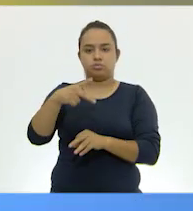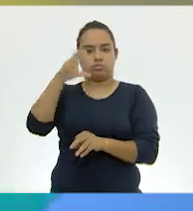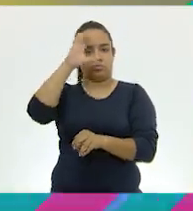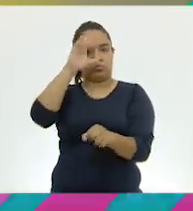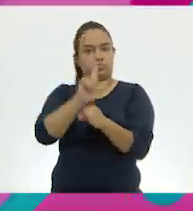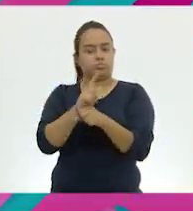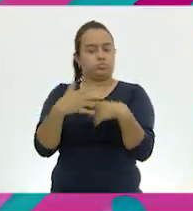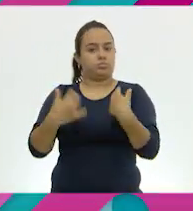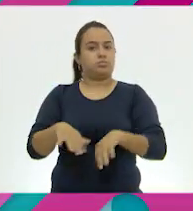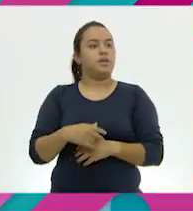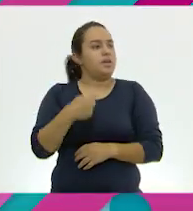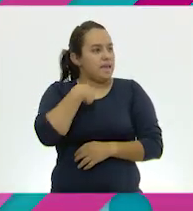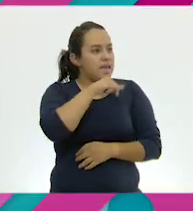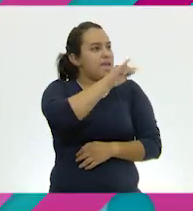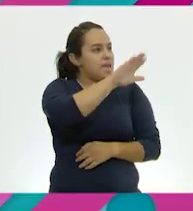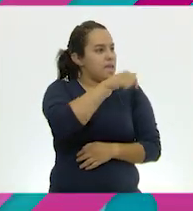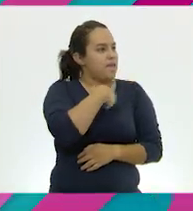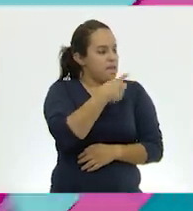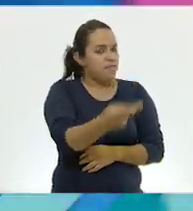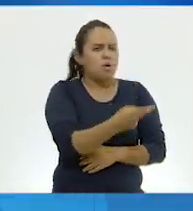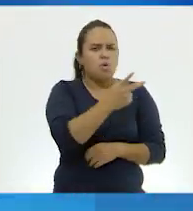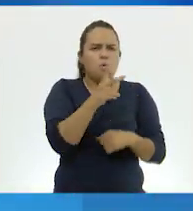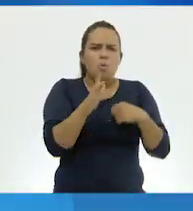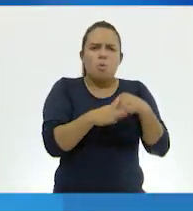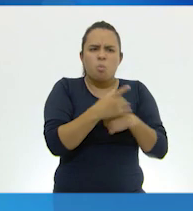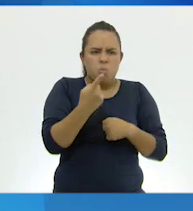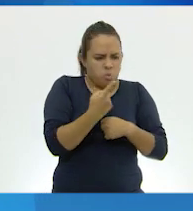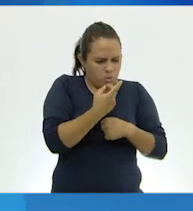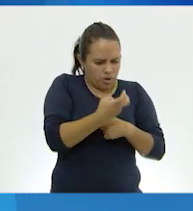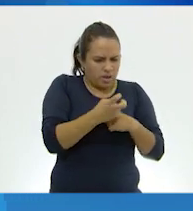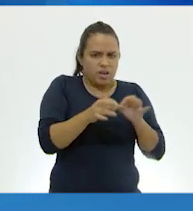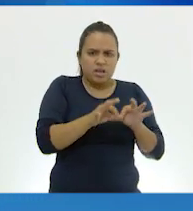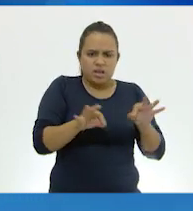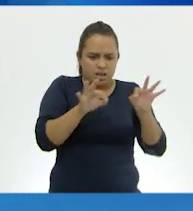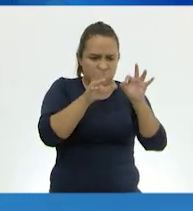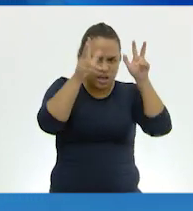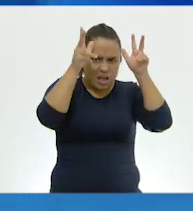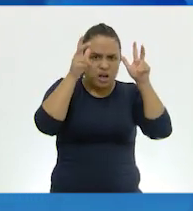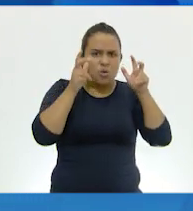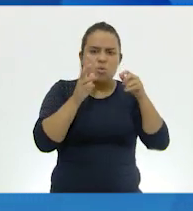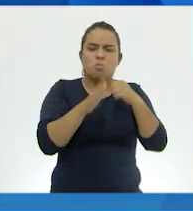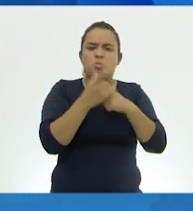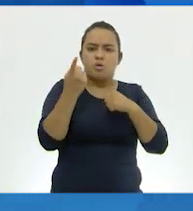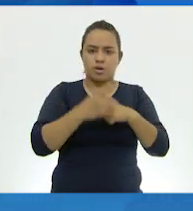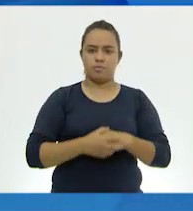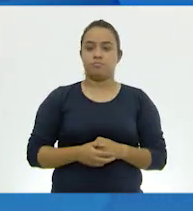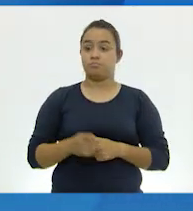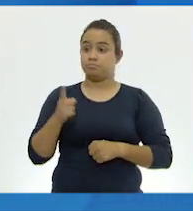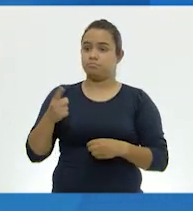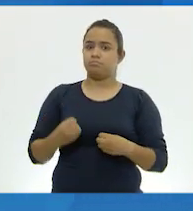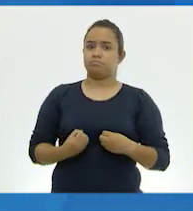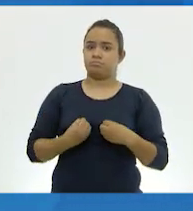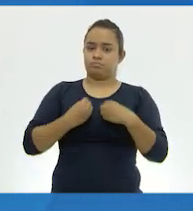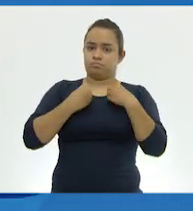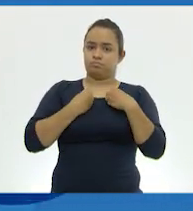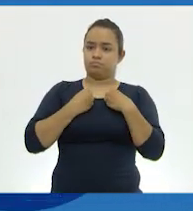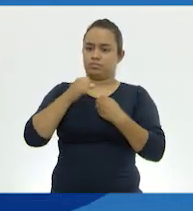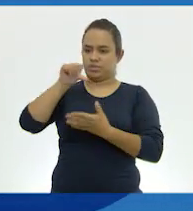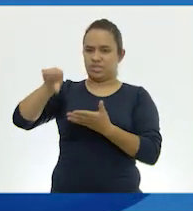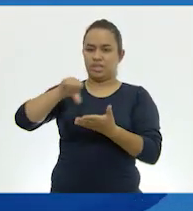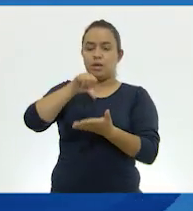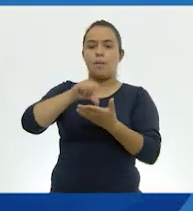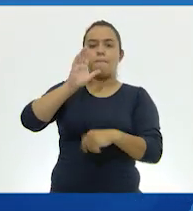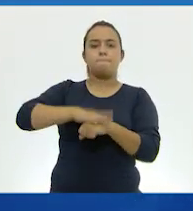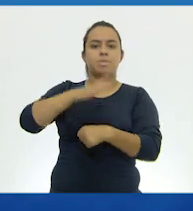importante para nosotros. Eso preguntar, exacto. ¿Por qué son importantes los ajolotes? Pues han vivido en la parte central,